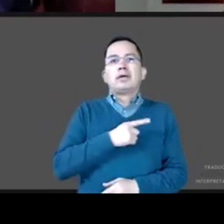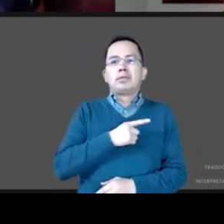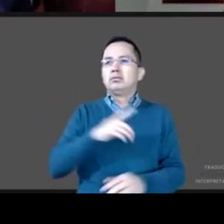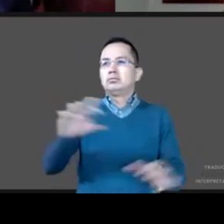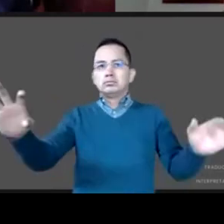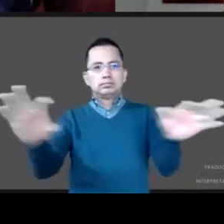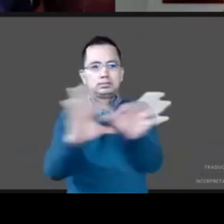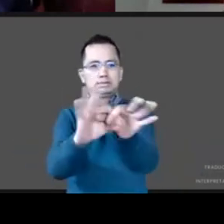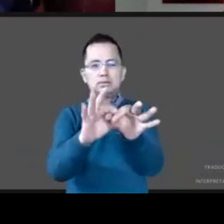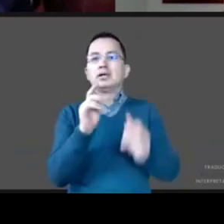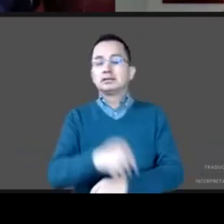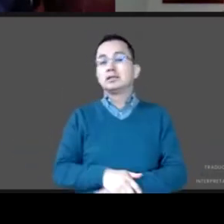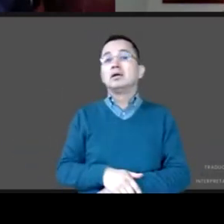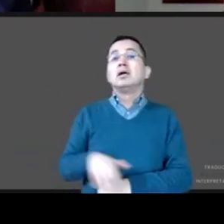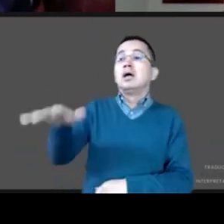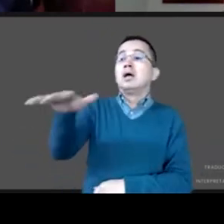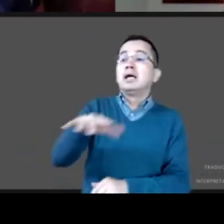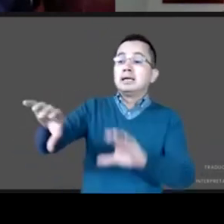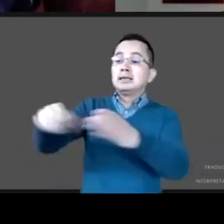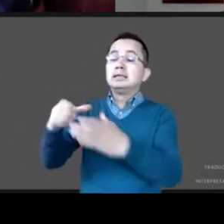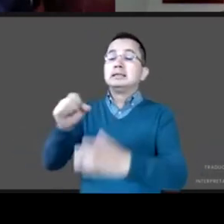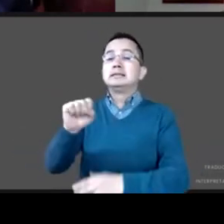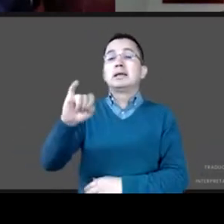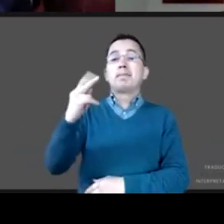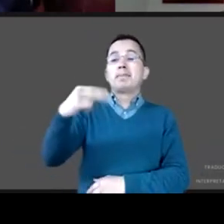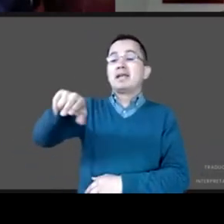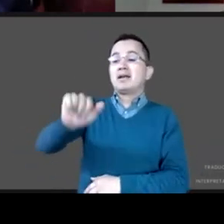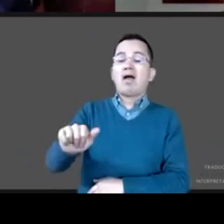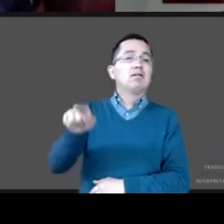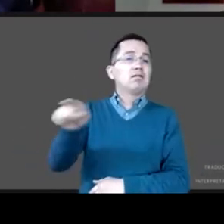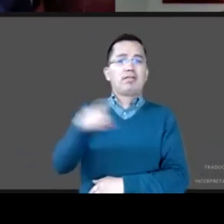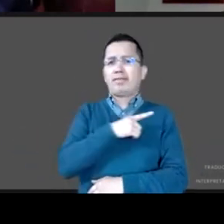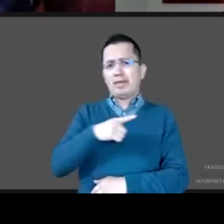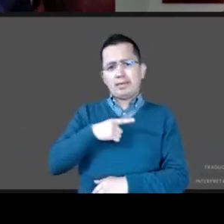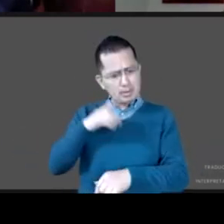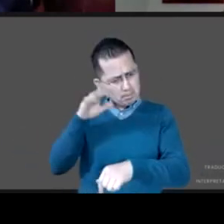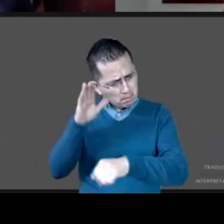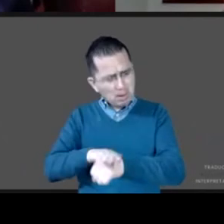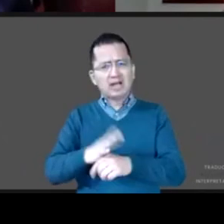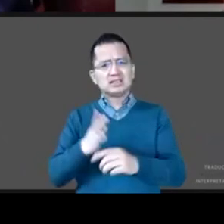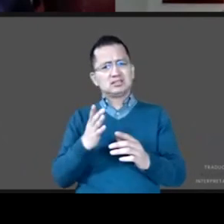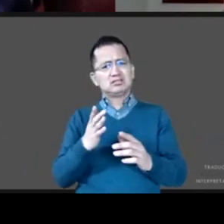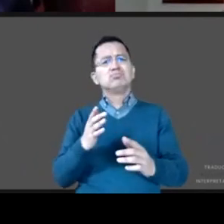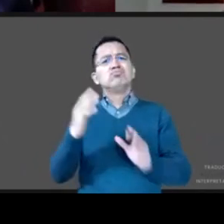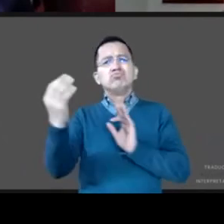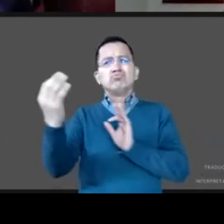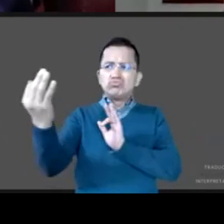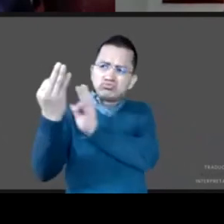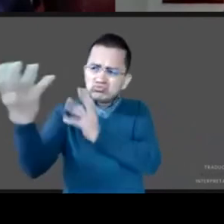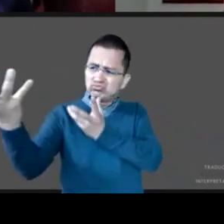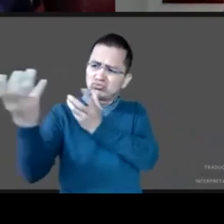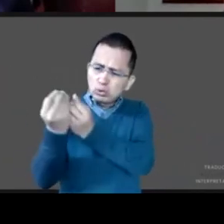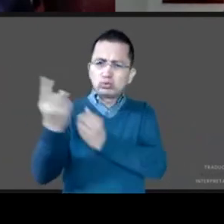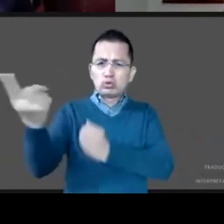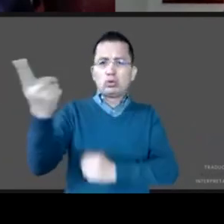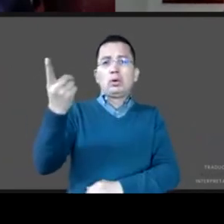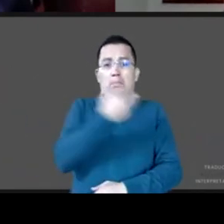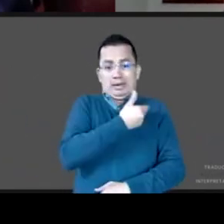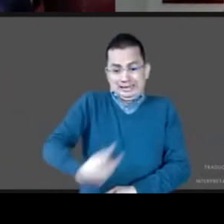es estar en la mayor relevancia, en la mayor cercanía con el jefe del estado, jefe ejecutivo. Entonces,